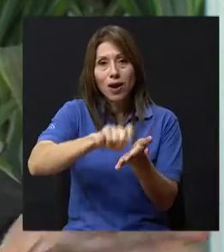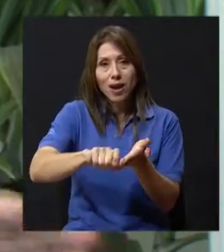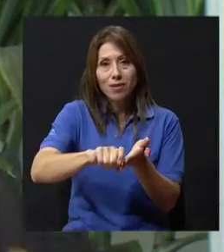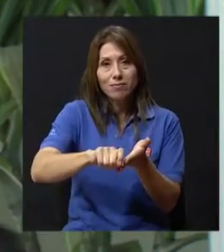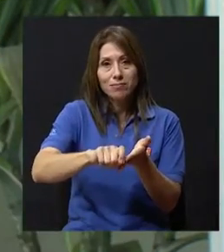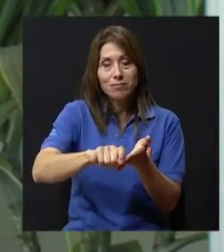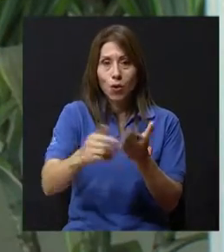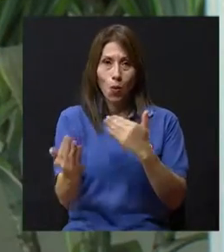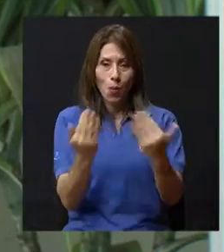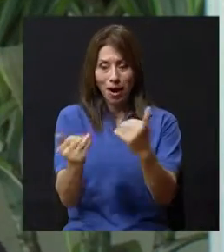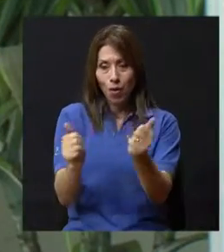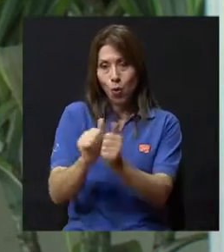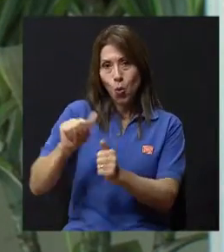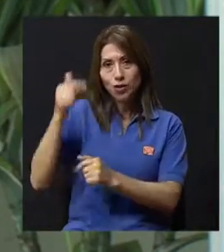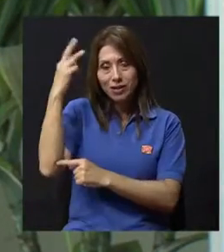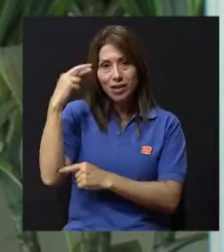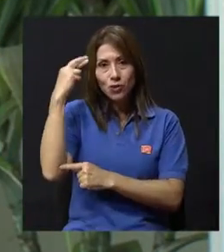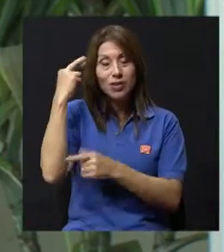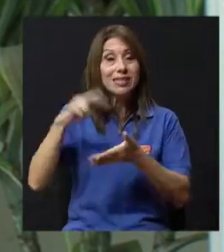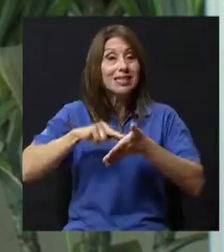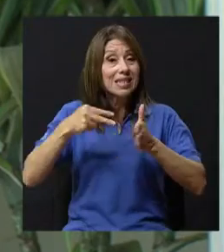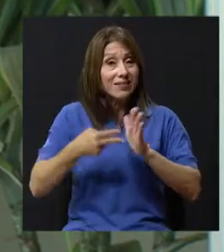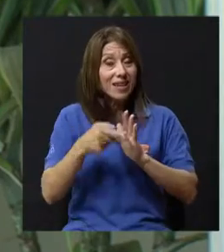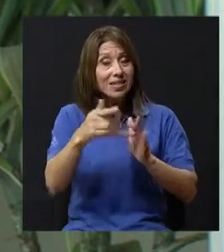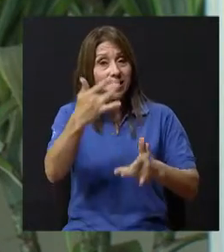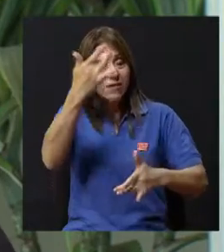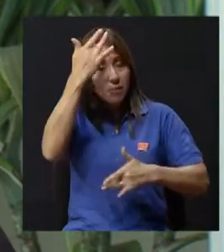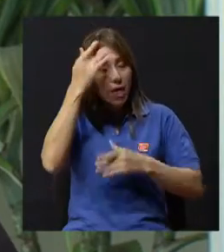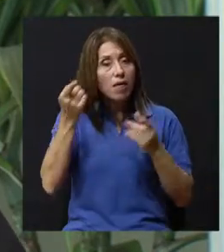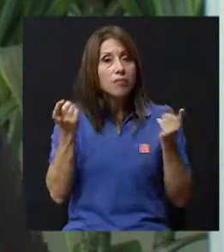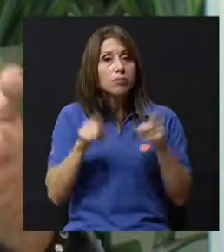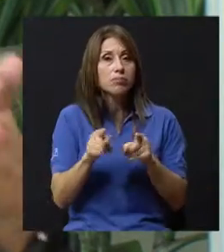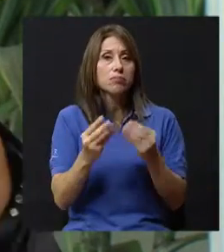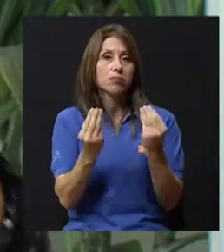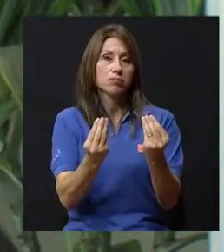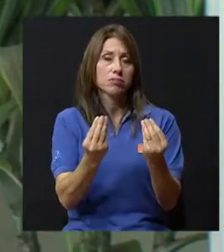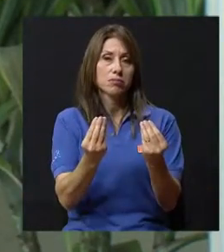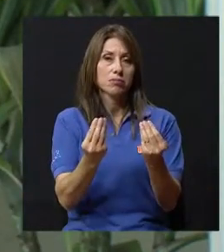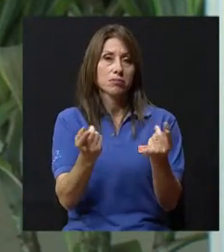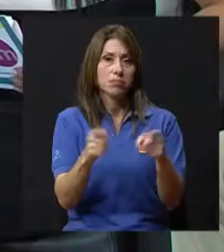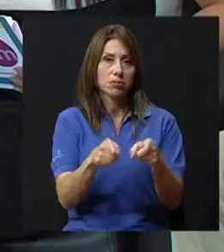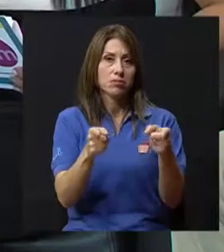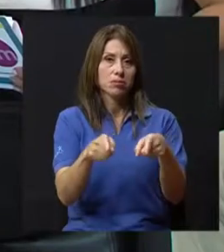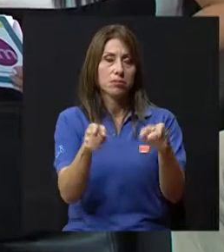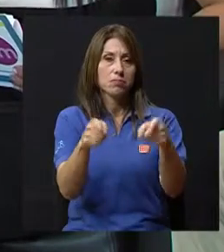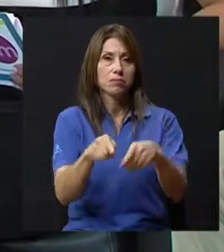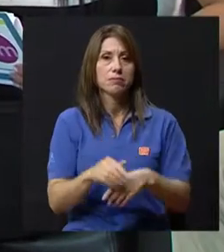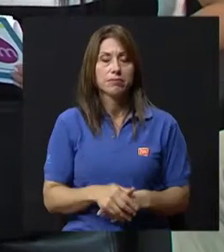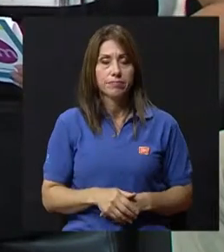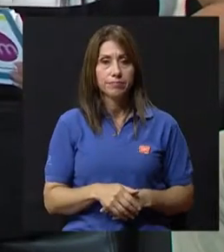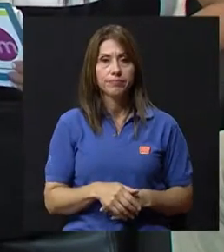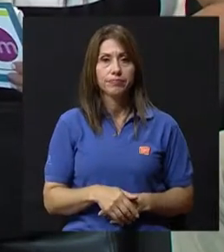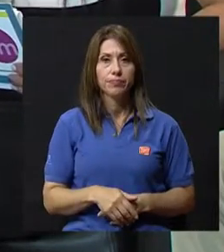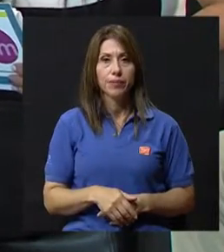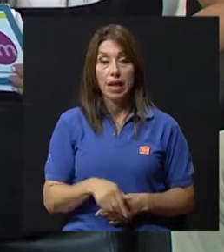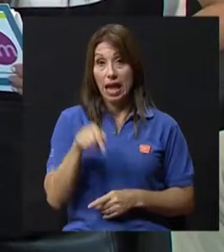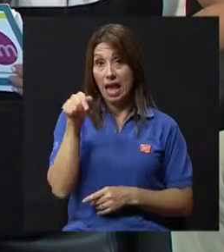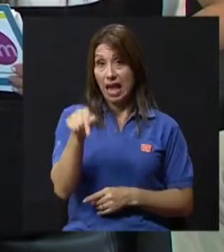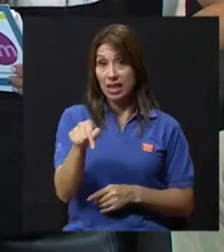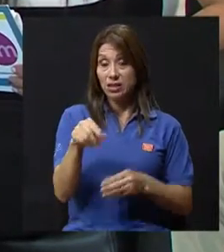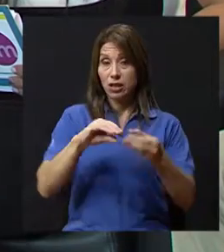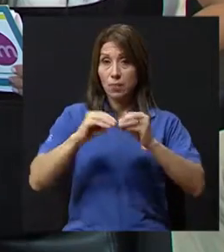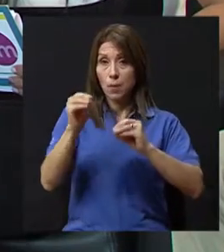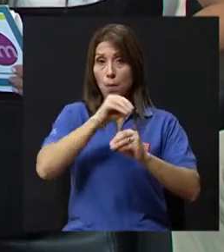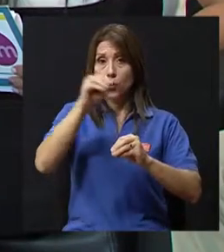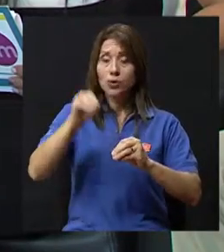niño por otras causas. Así que es una enfermedad muy prevalente, muy frecuente, eso quiere decir. ¿Y eso es para